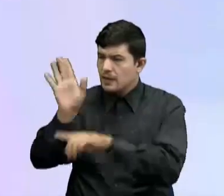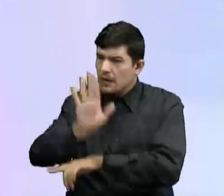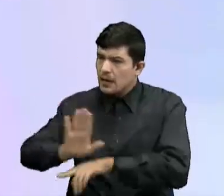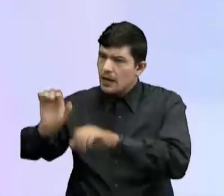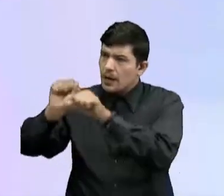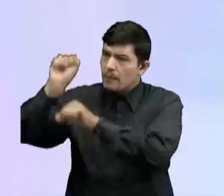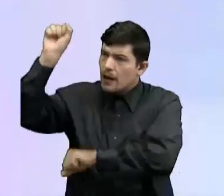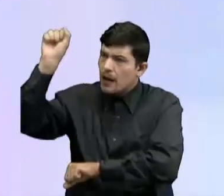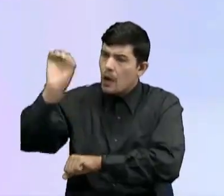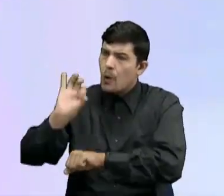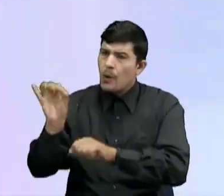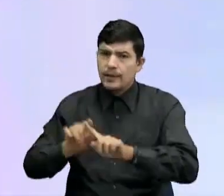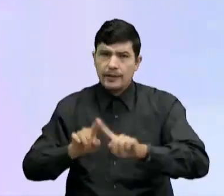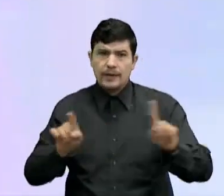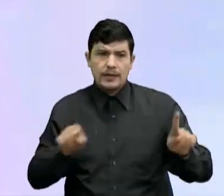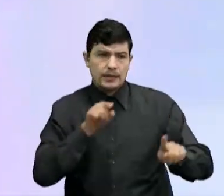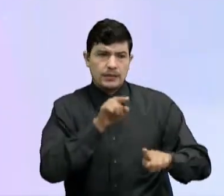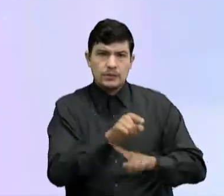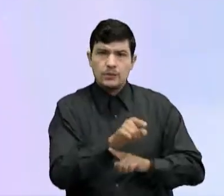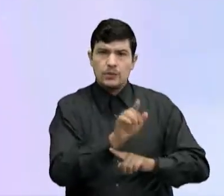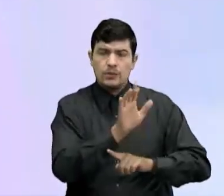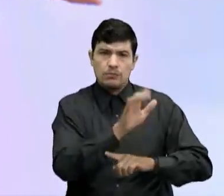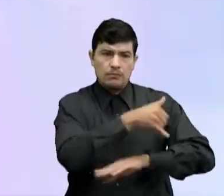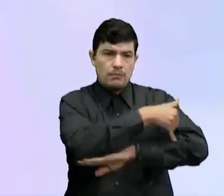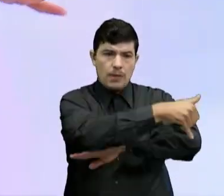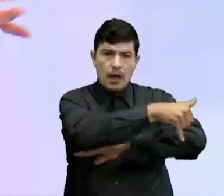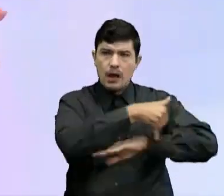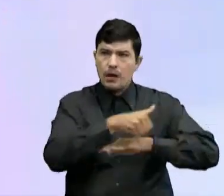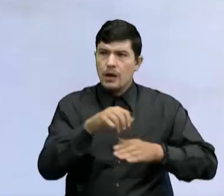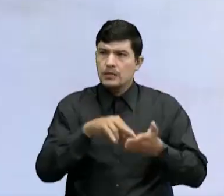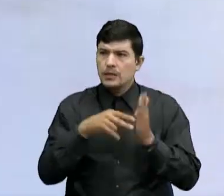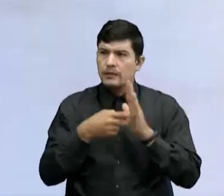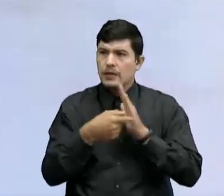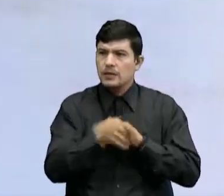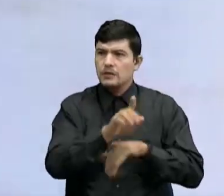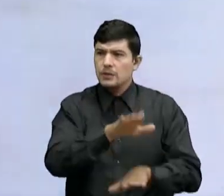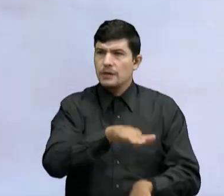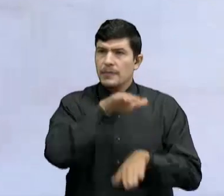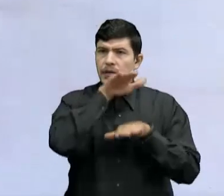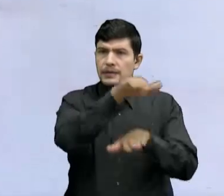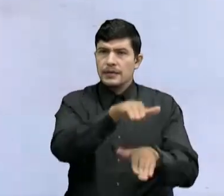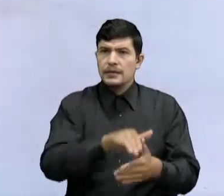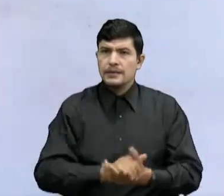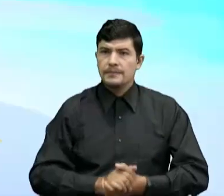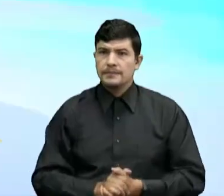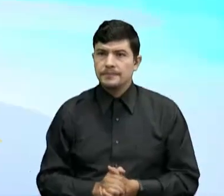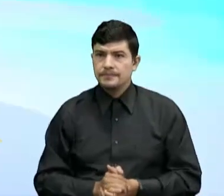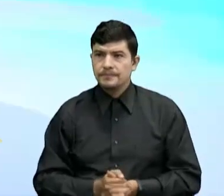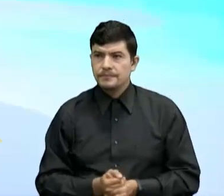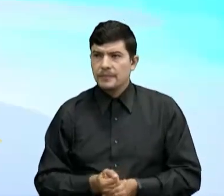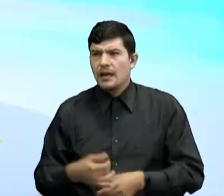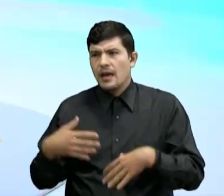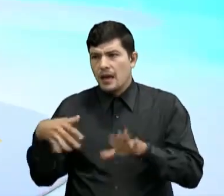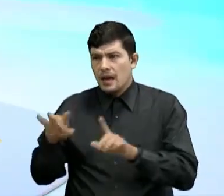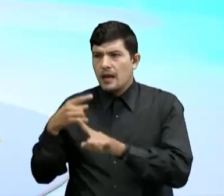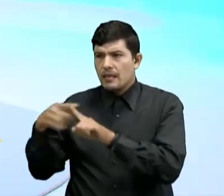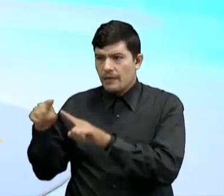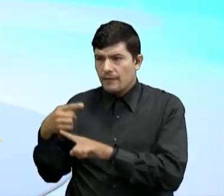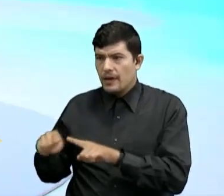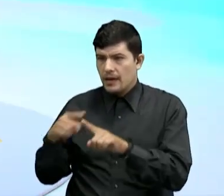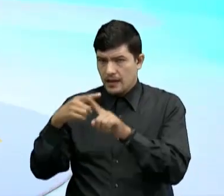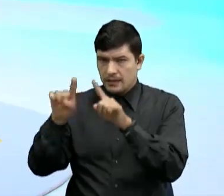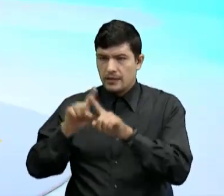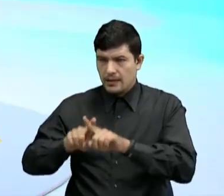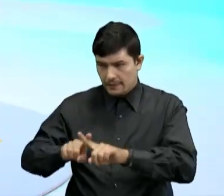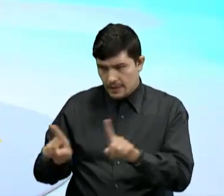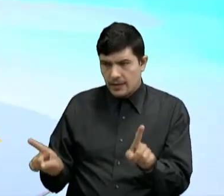Entre la palabra mapa Y el plano Si están representando algo? Bueno Tienen sus diferencias Son muy parecidas Pero